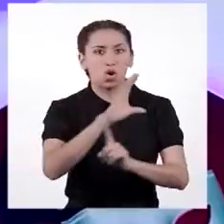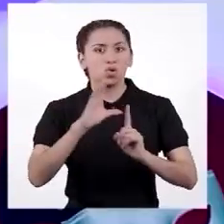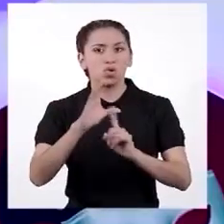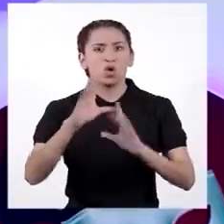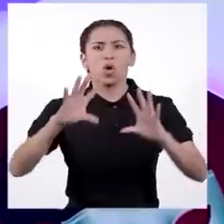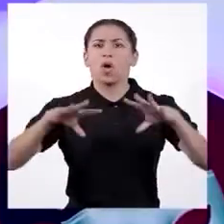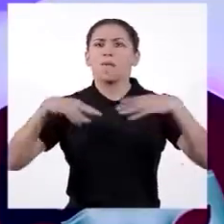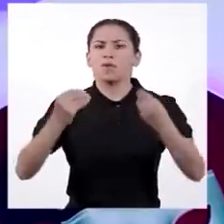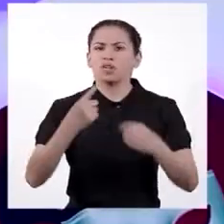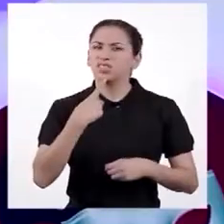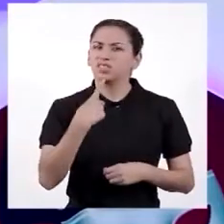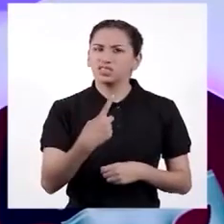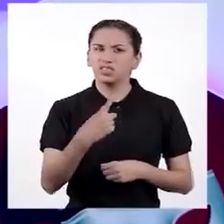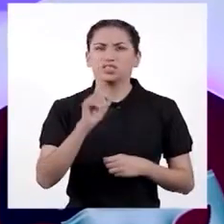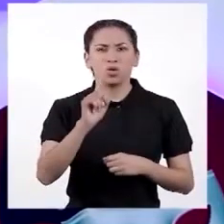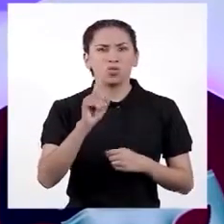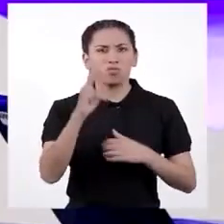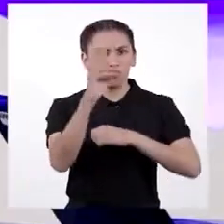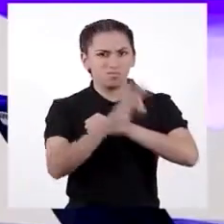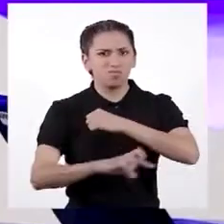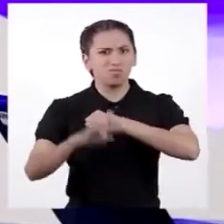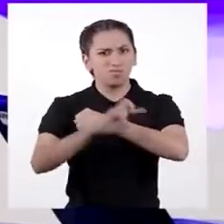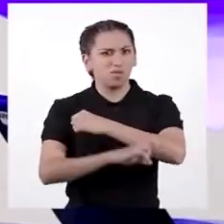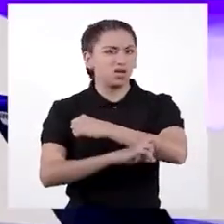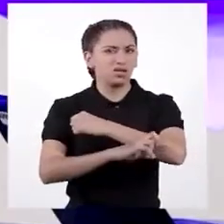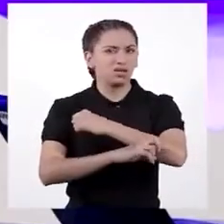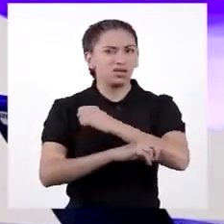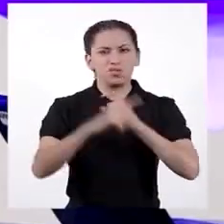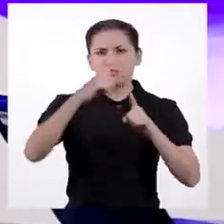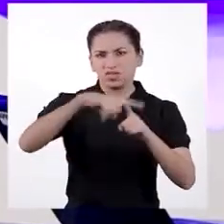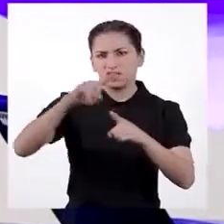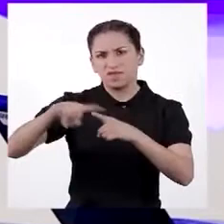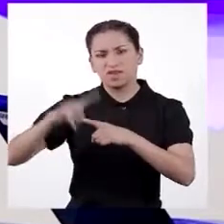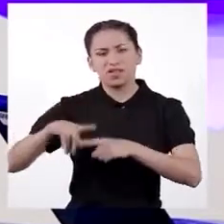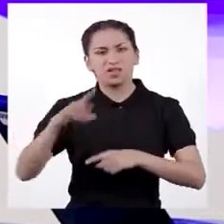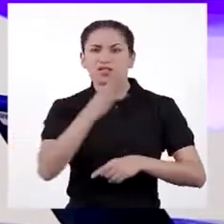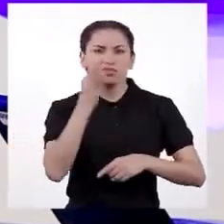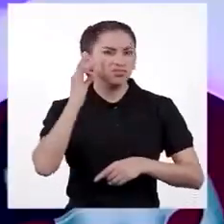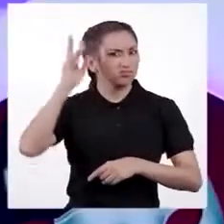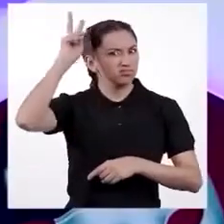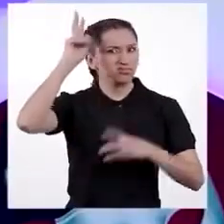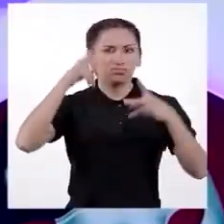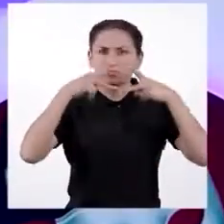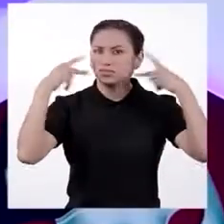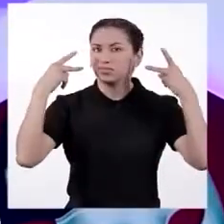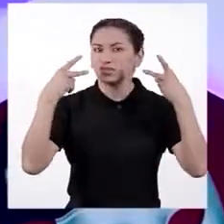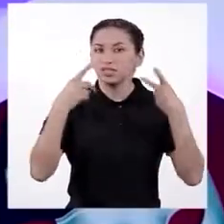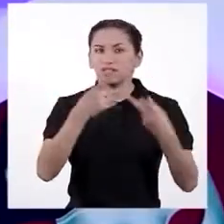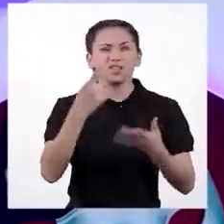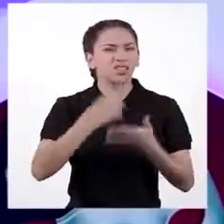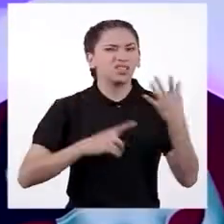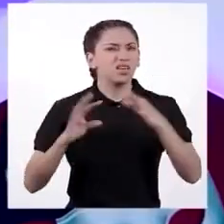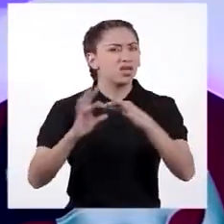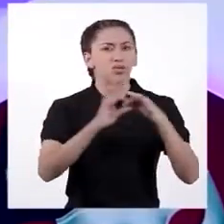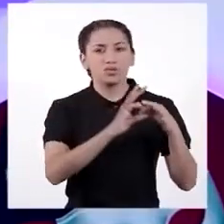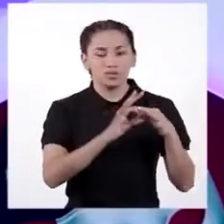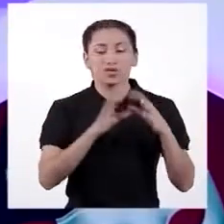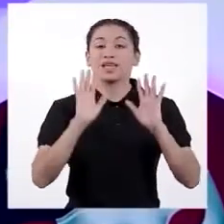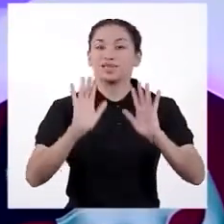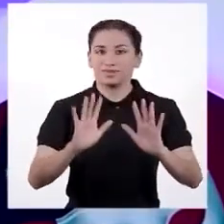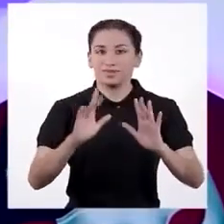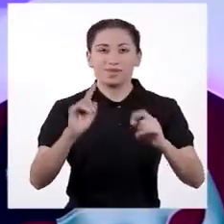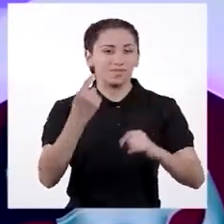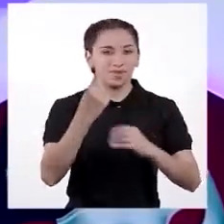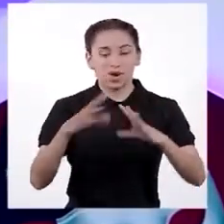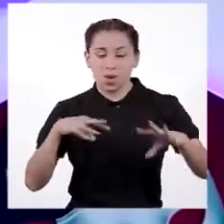que somos un país multietnico? ¿Crees que nuestra diversidad cultural nos une? Pero antes de empezar, vamos a mover un